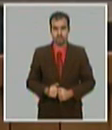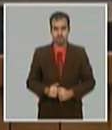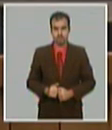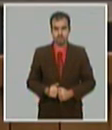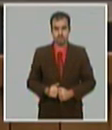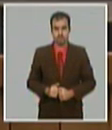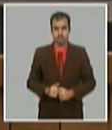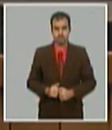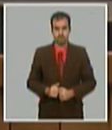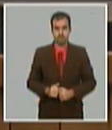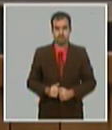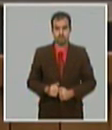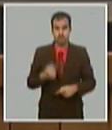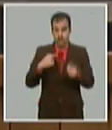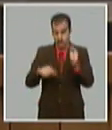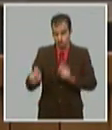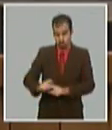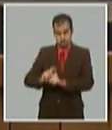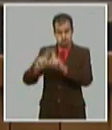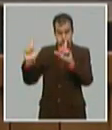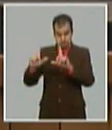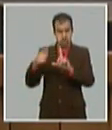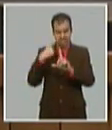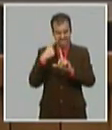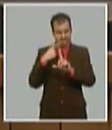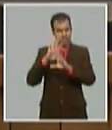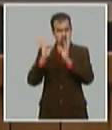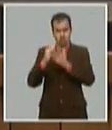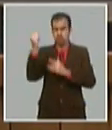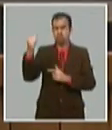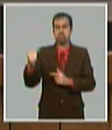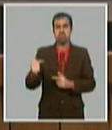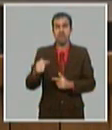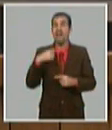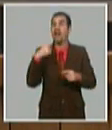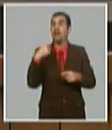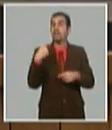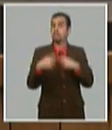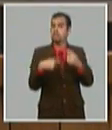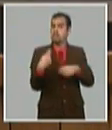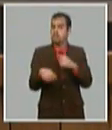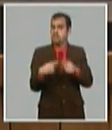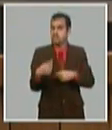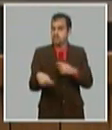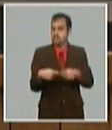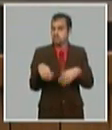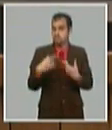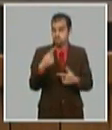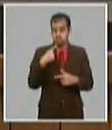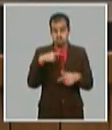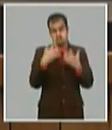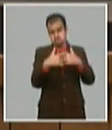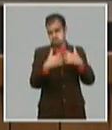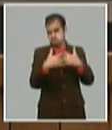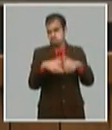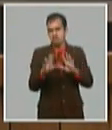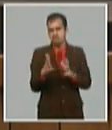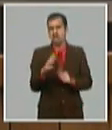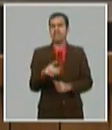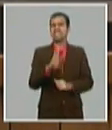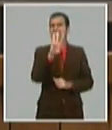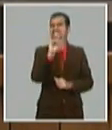con las bicicletas mecánicas ya estamos avanzando en algunos prefinanciamientos a la industria para producir el próximo año 36.450